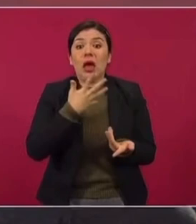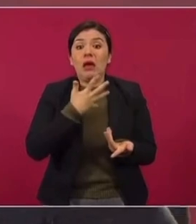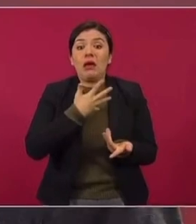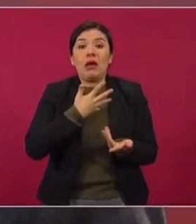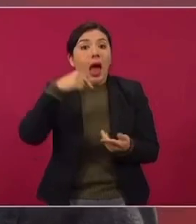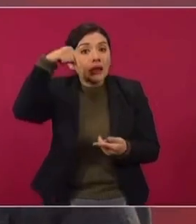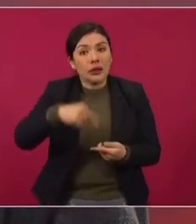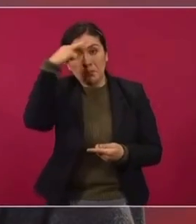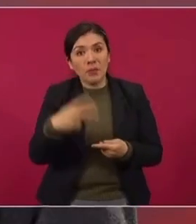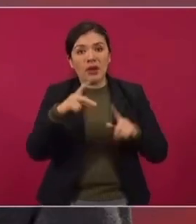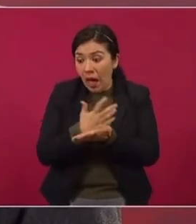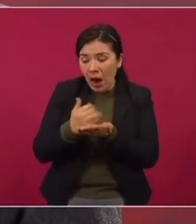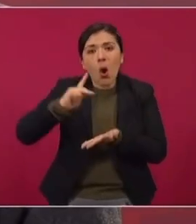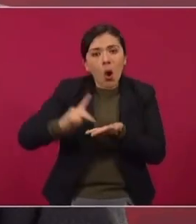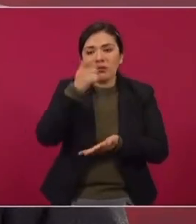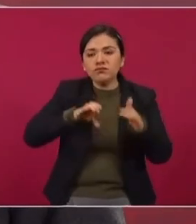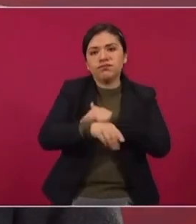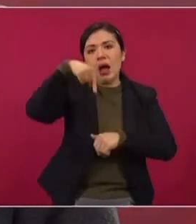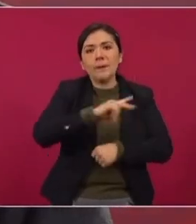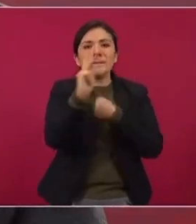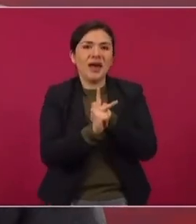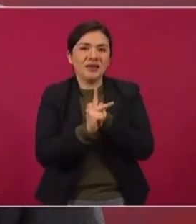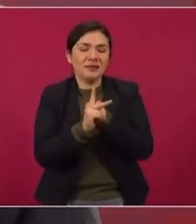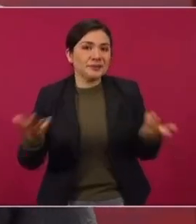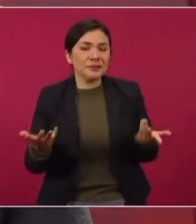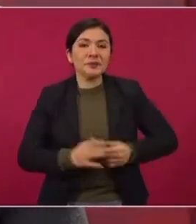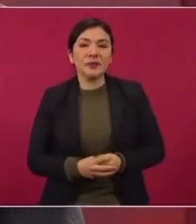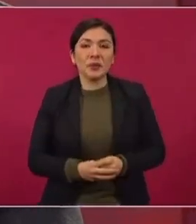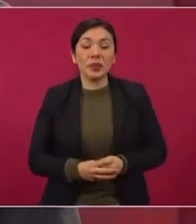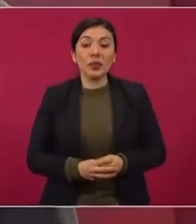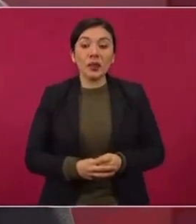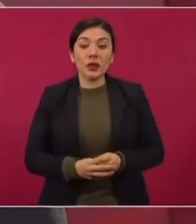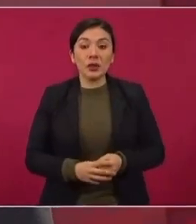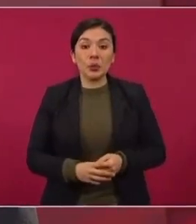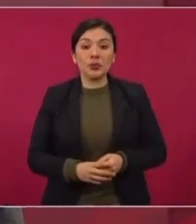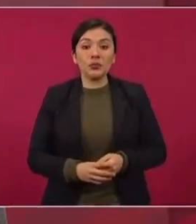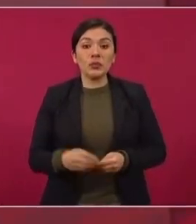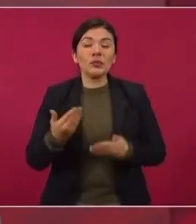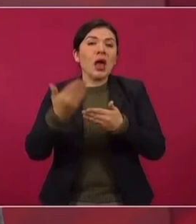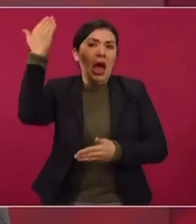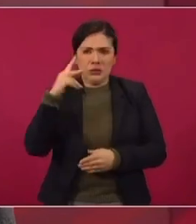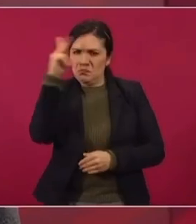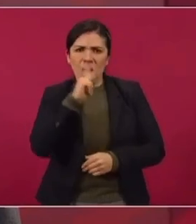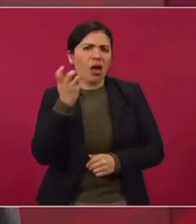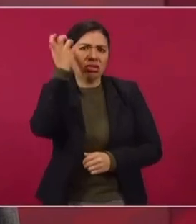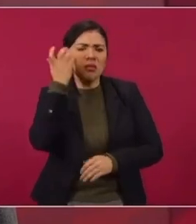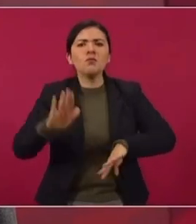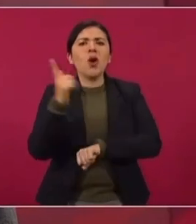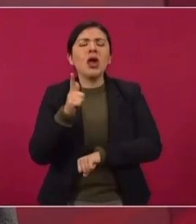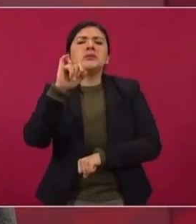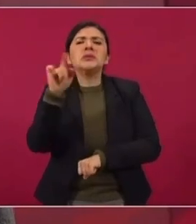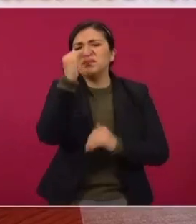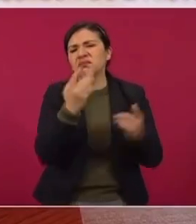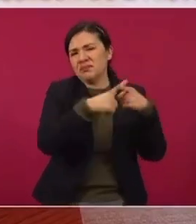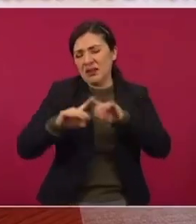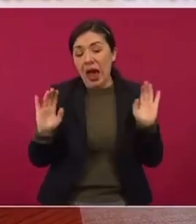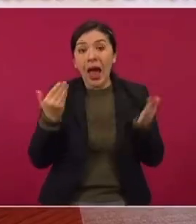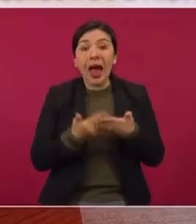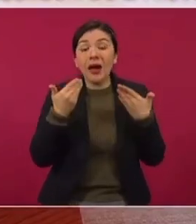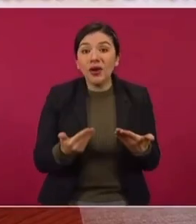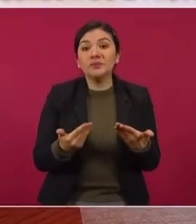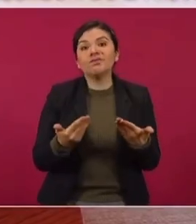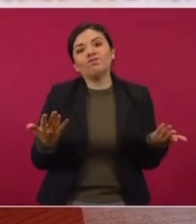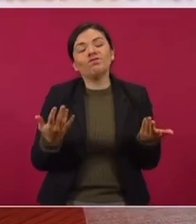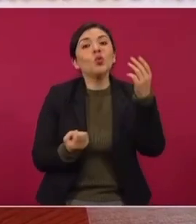pues están aquí y están invirtiendo. Y antes se pasaban de la raya porque se los permitían, pues ahora